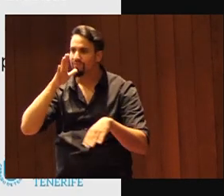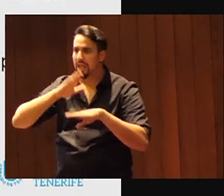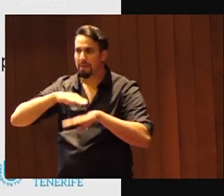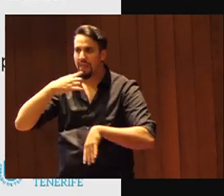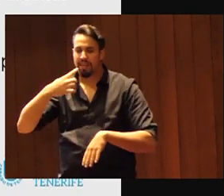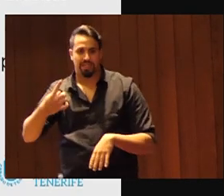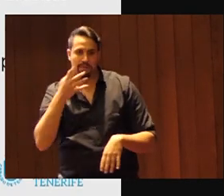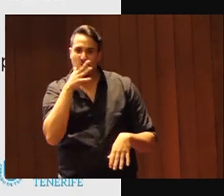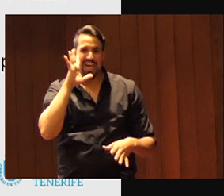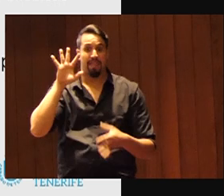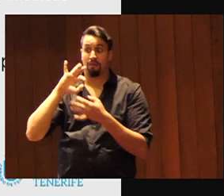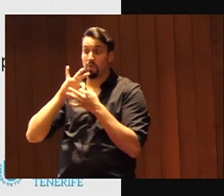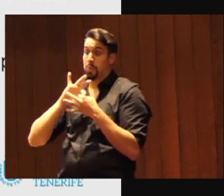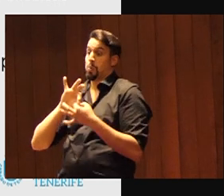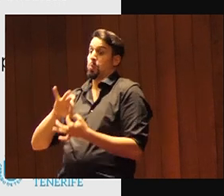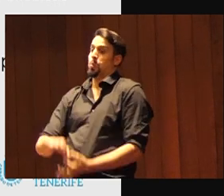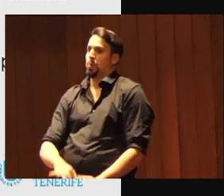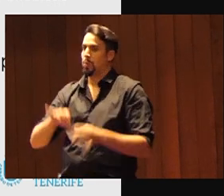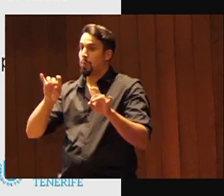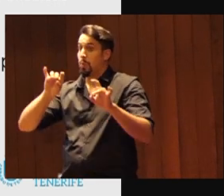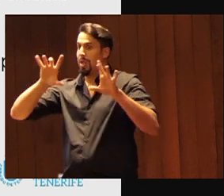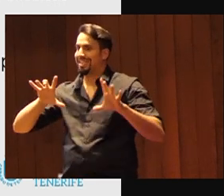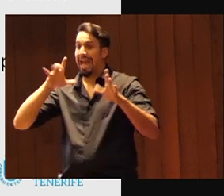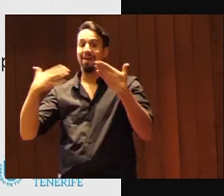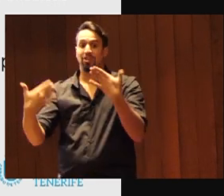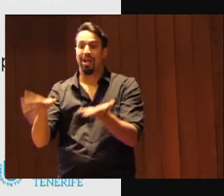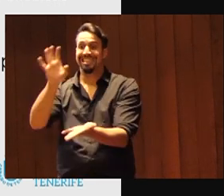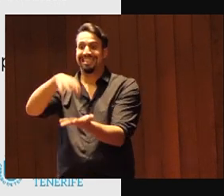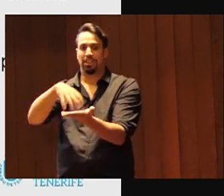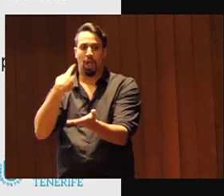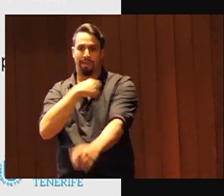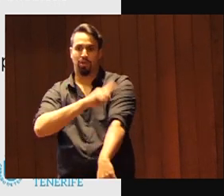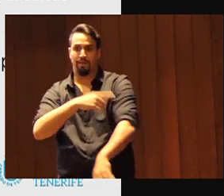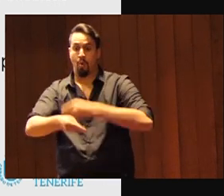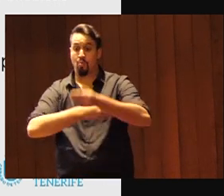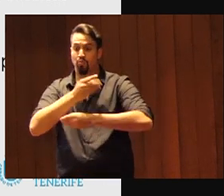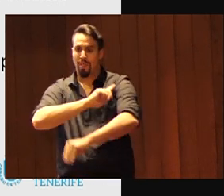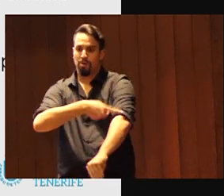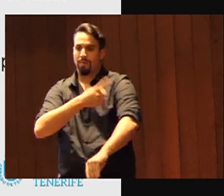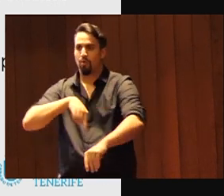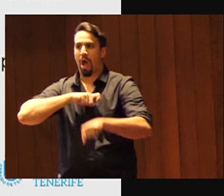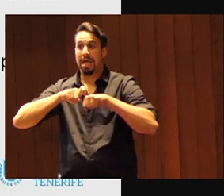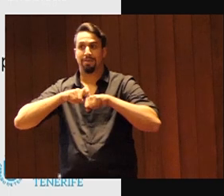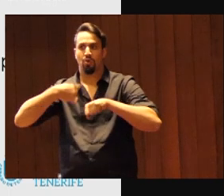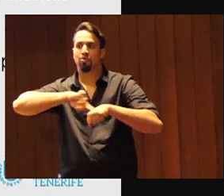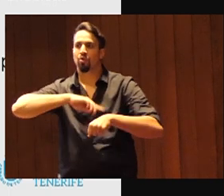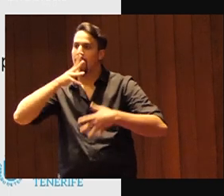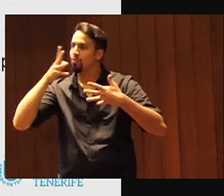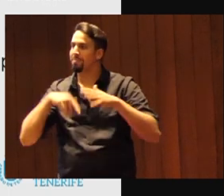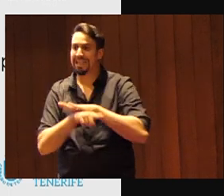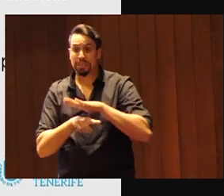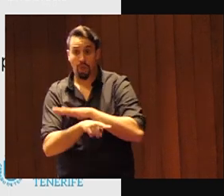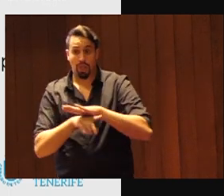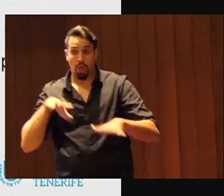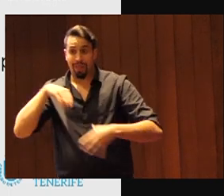hilado tan fino que estáis hablando hasta de las instalaciones deportivas y el uso deportivo aspectos que estamos por ejemplo gestionando en estos momentos en